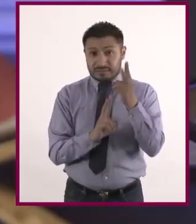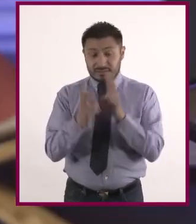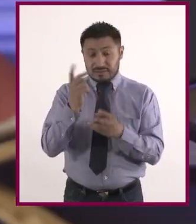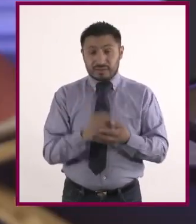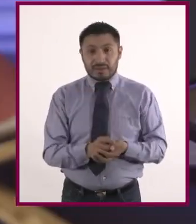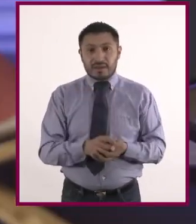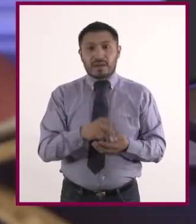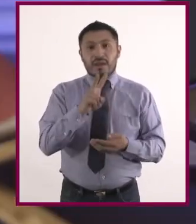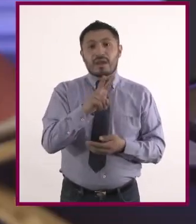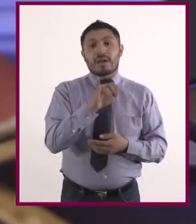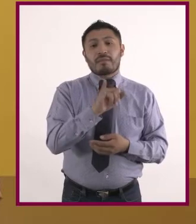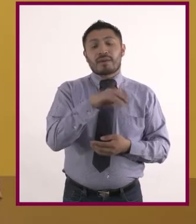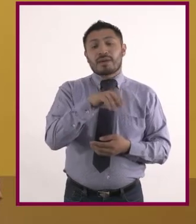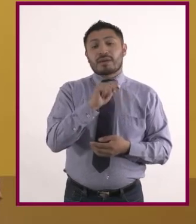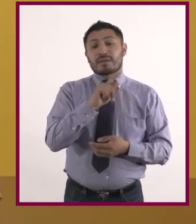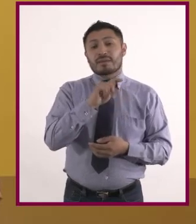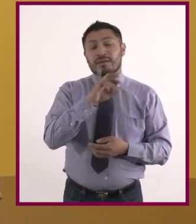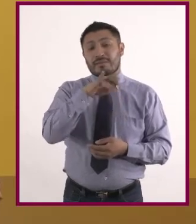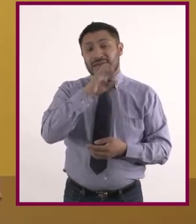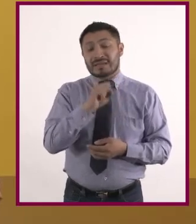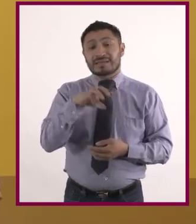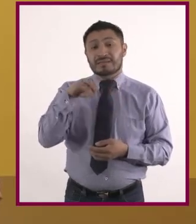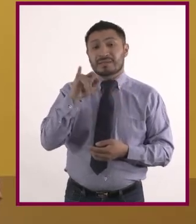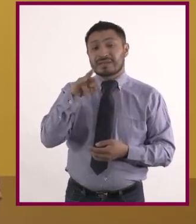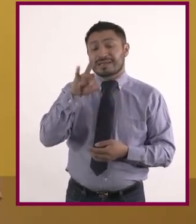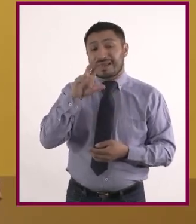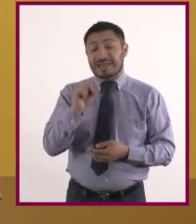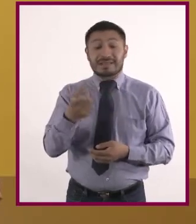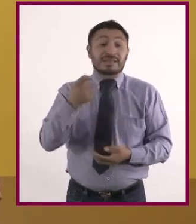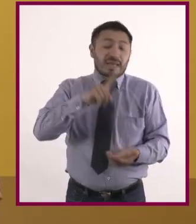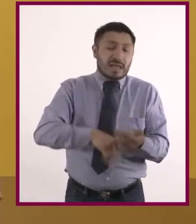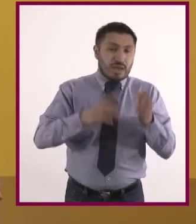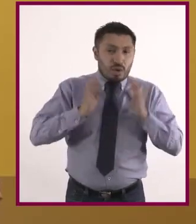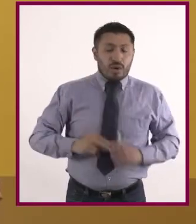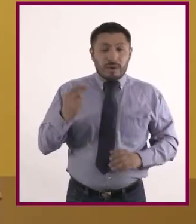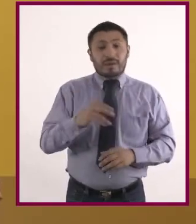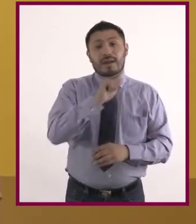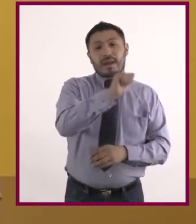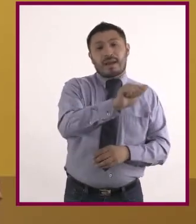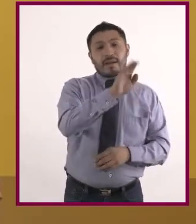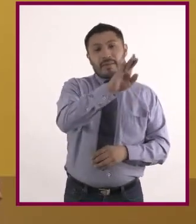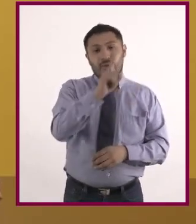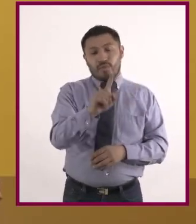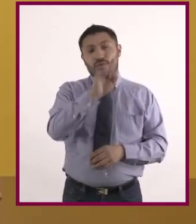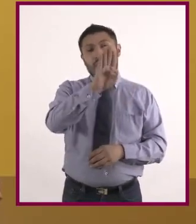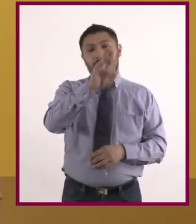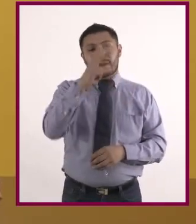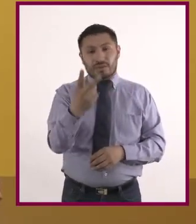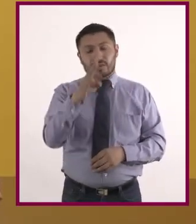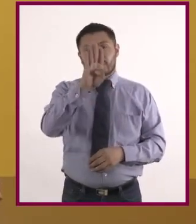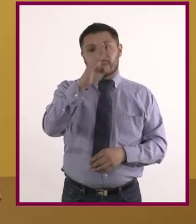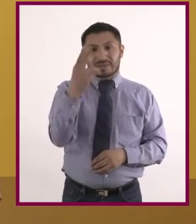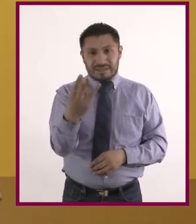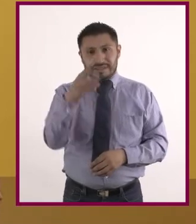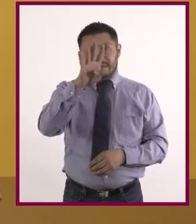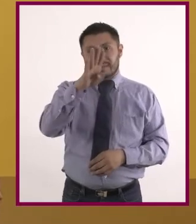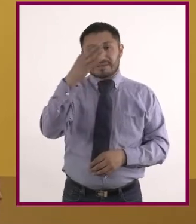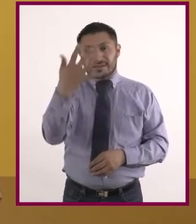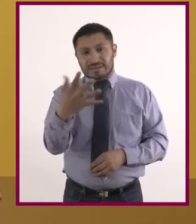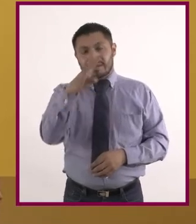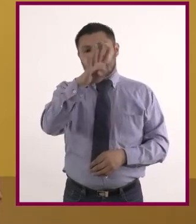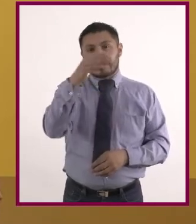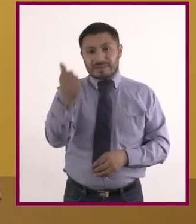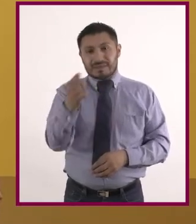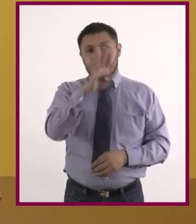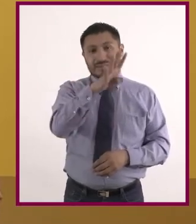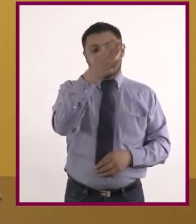¿Y las vitaminas y minerales? Las vitaminas que necesita nuestro cuerpo son la A, B1, B2, B3, B5, B6, B9,